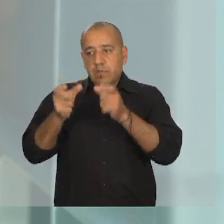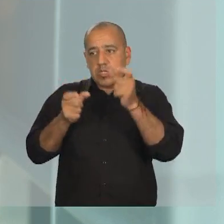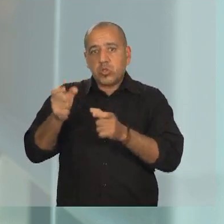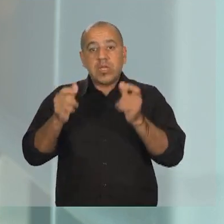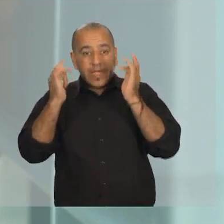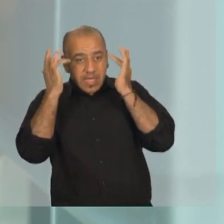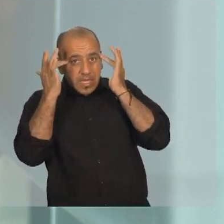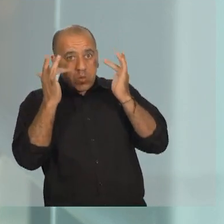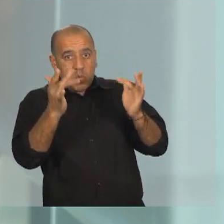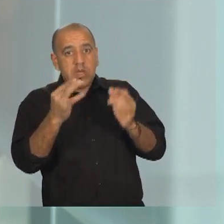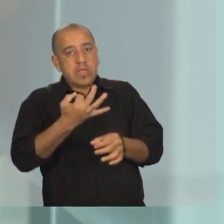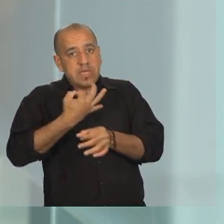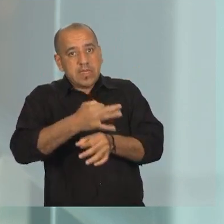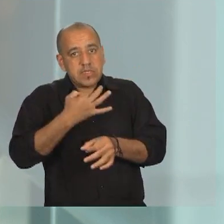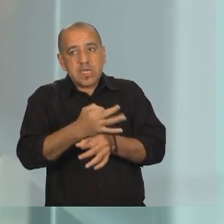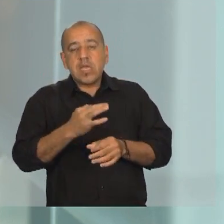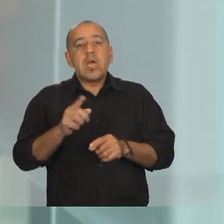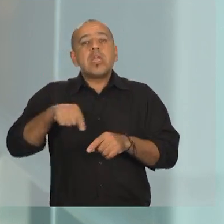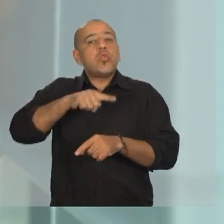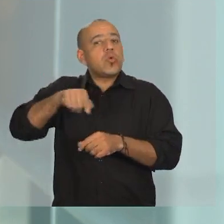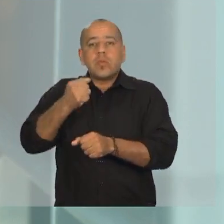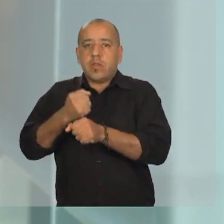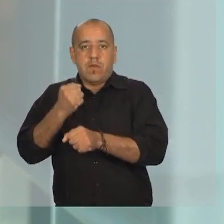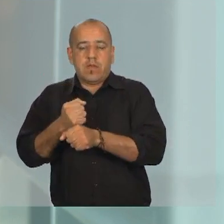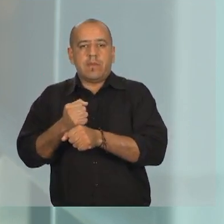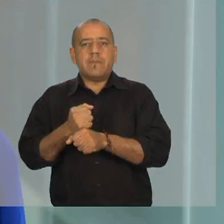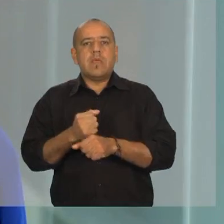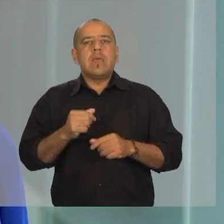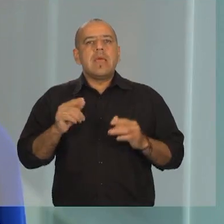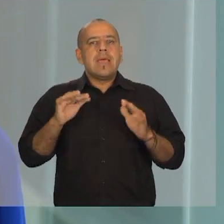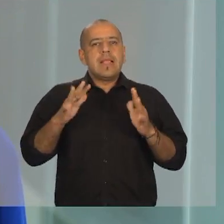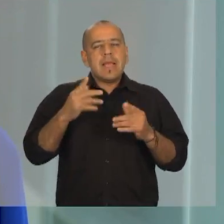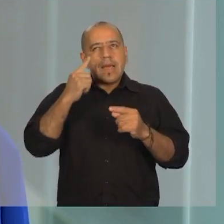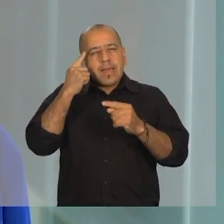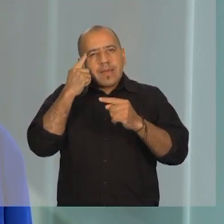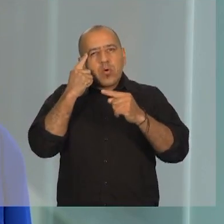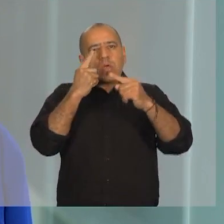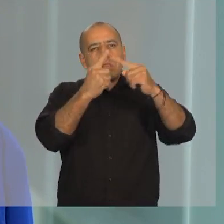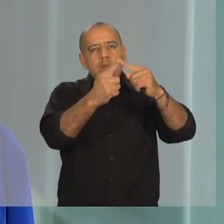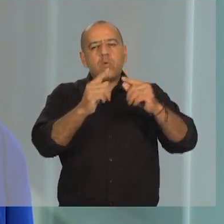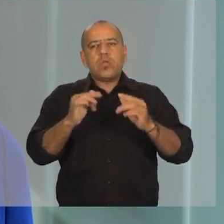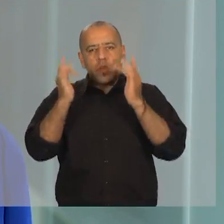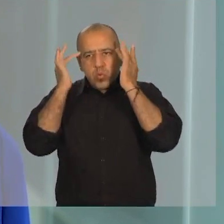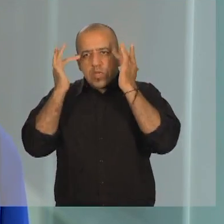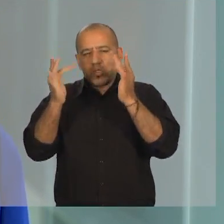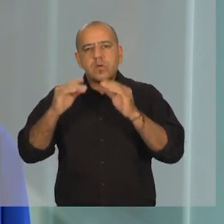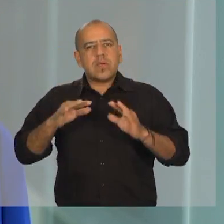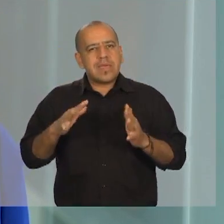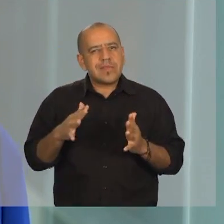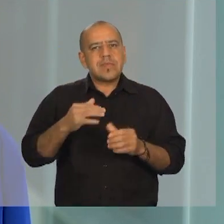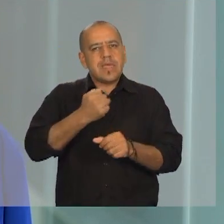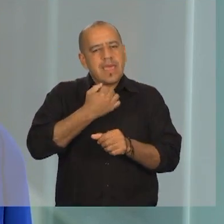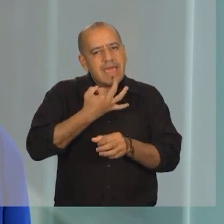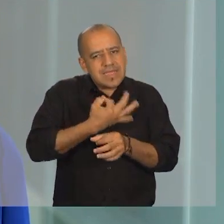educadores en cualquiera de las modalidades de su actuación profesional. La misión de la educación es enseñar